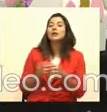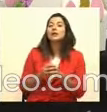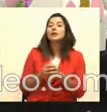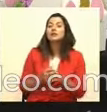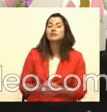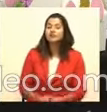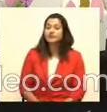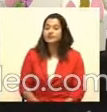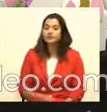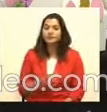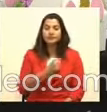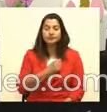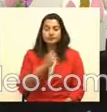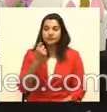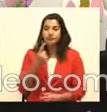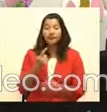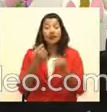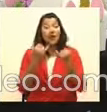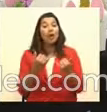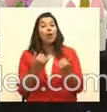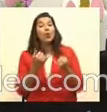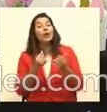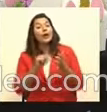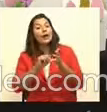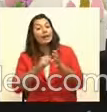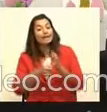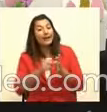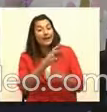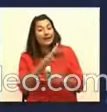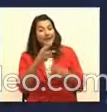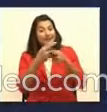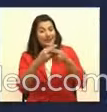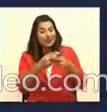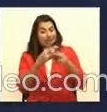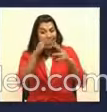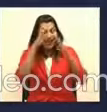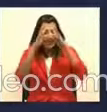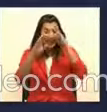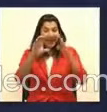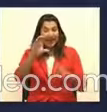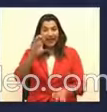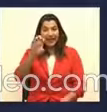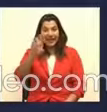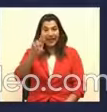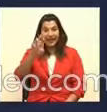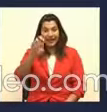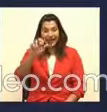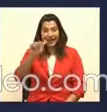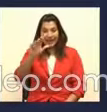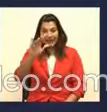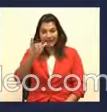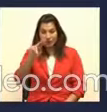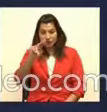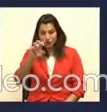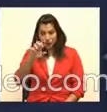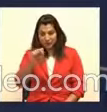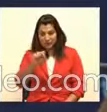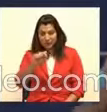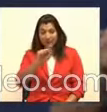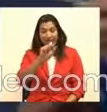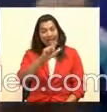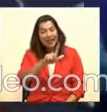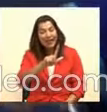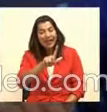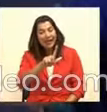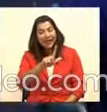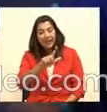vaya viendo los trabajos. La página se llama Creaciones L. Poncho. ¿Creaciones? L. L, o